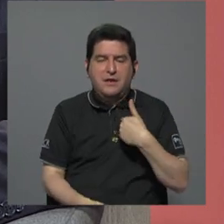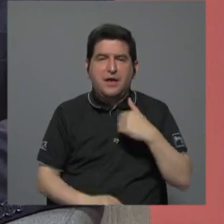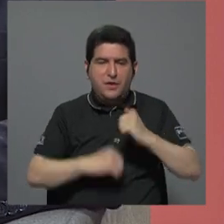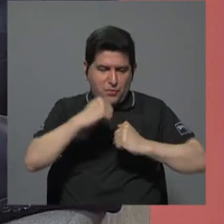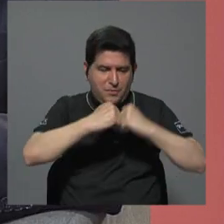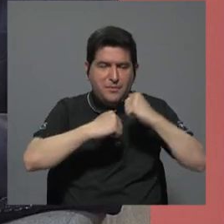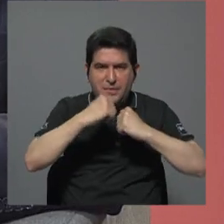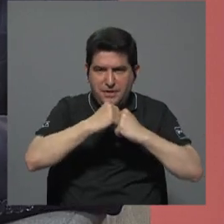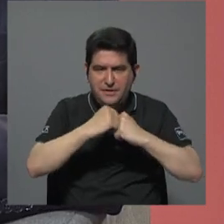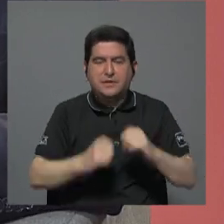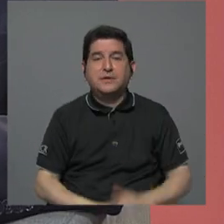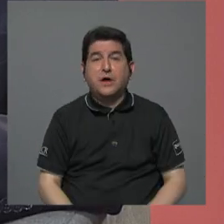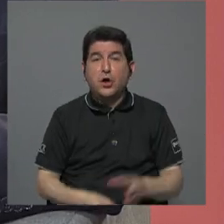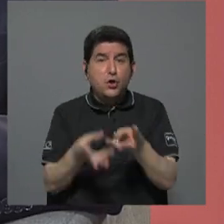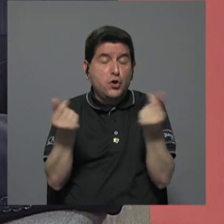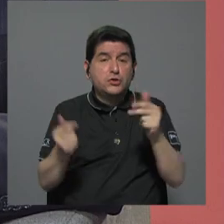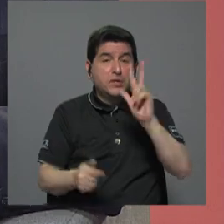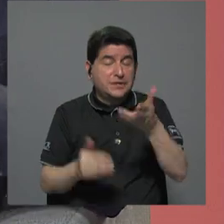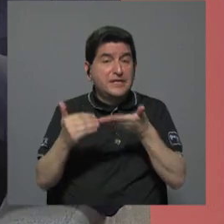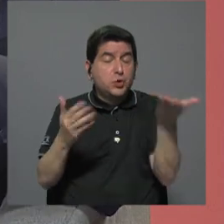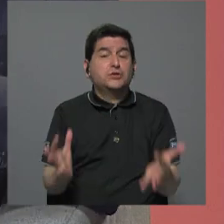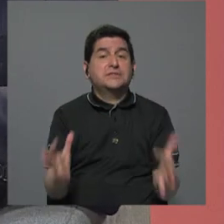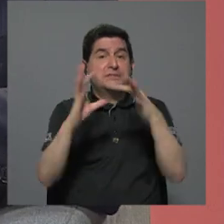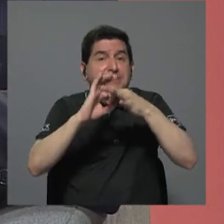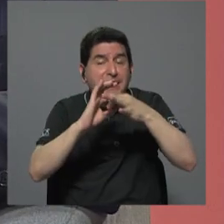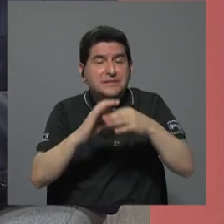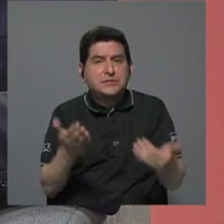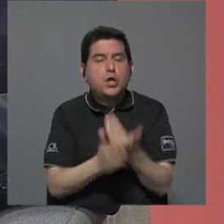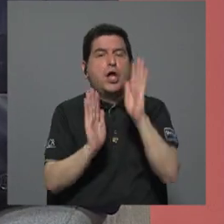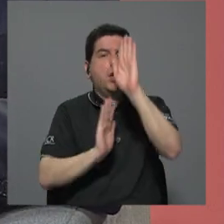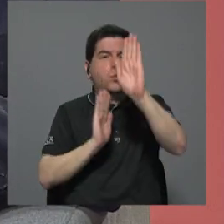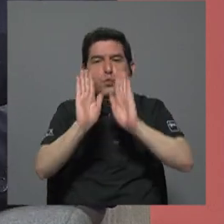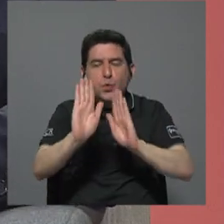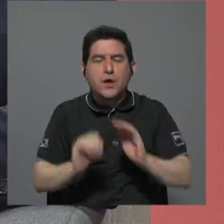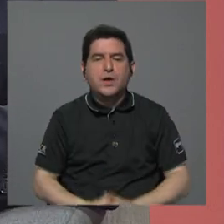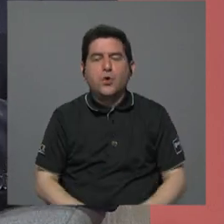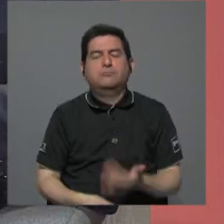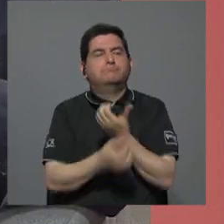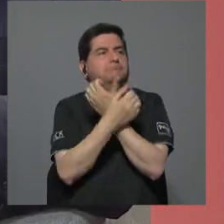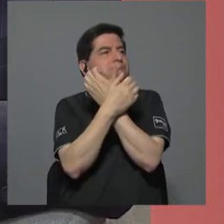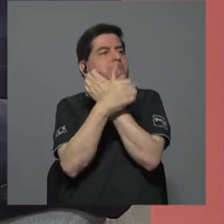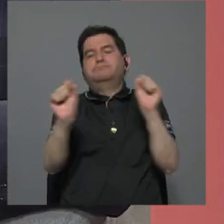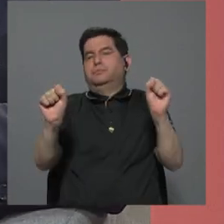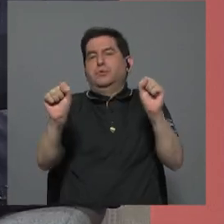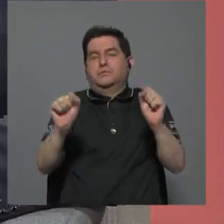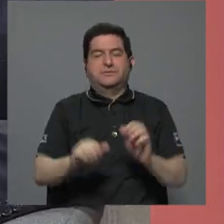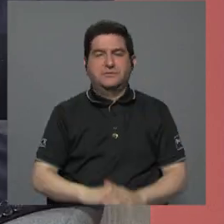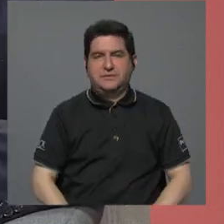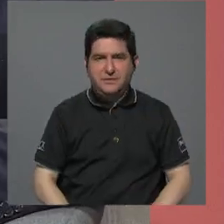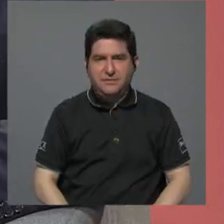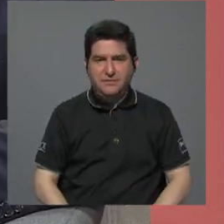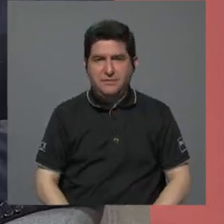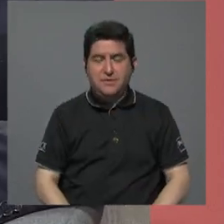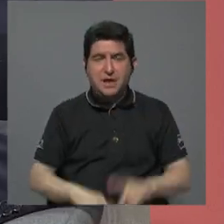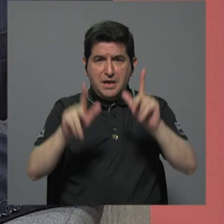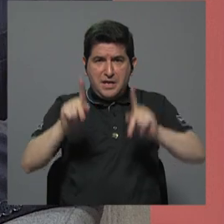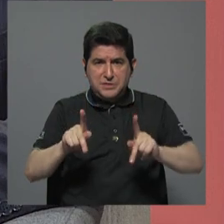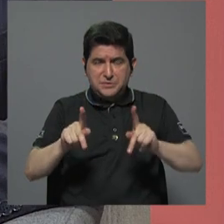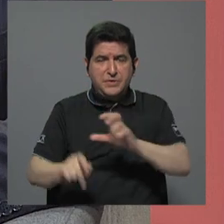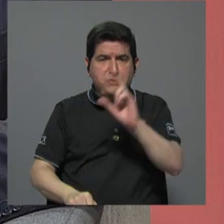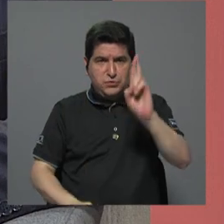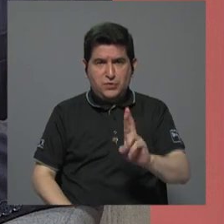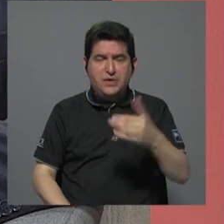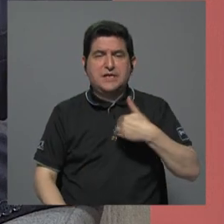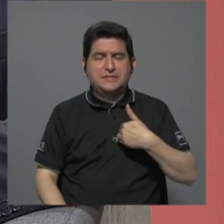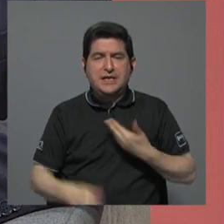infraestructura y si no se resuelven esas tres cosas juntas en el nuevo esquema, va a ser imposible darle a los costarricenses el nivel de